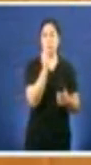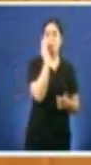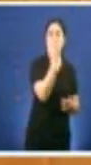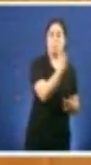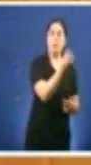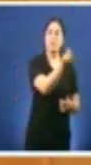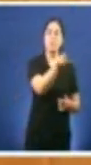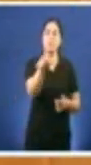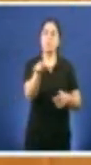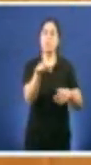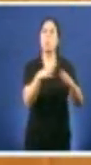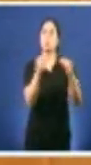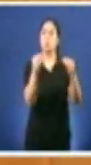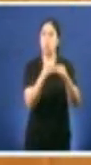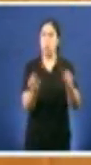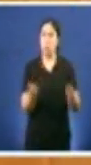espera